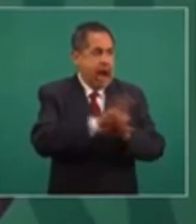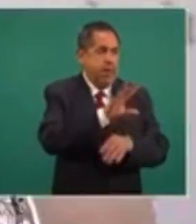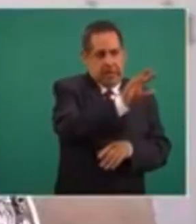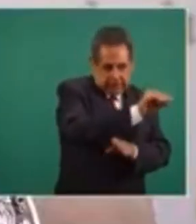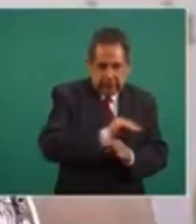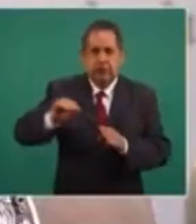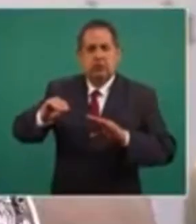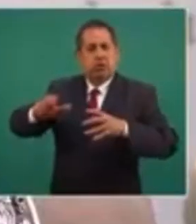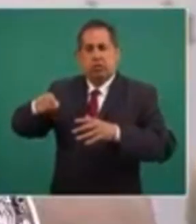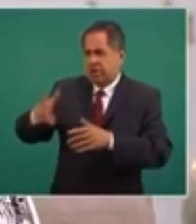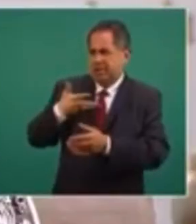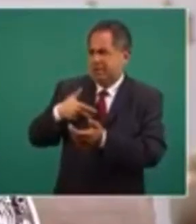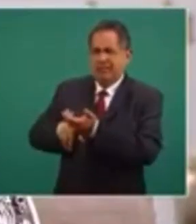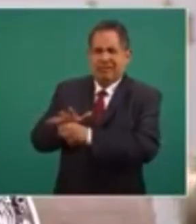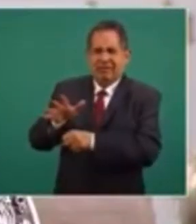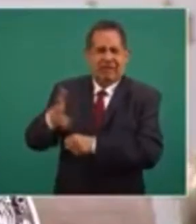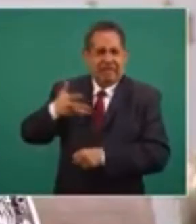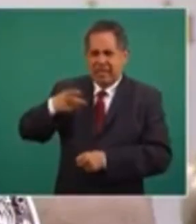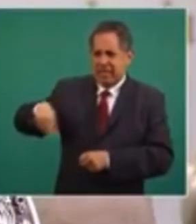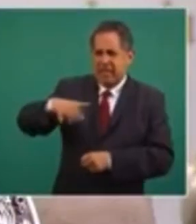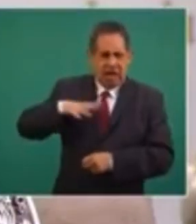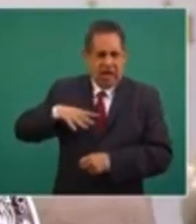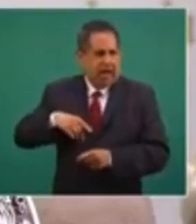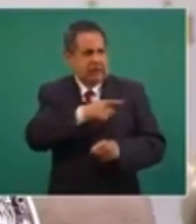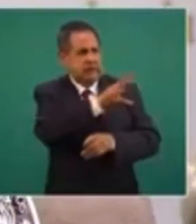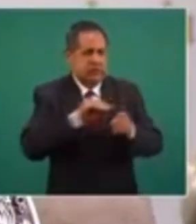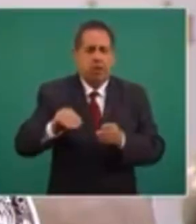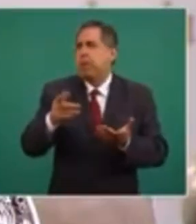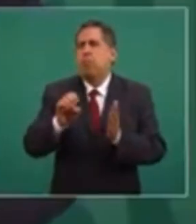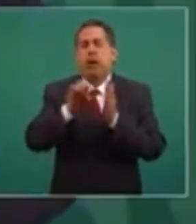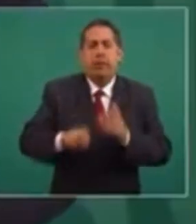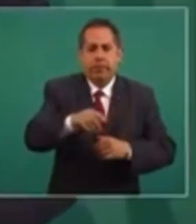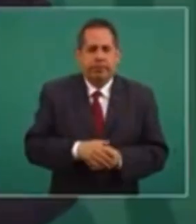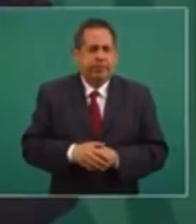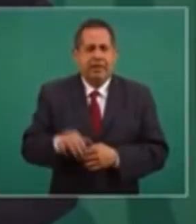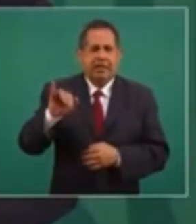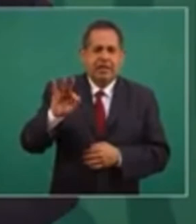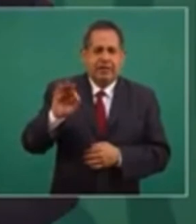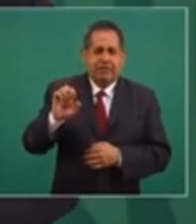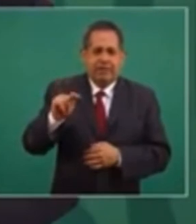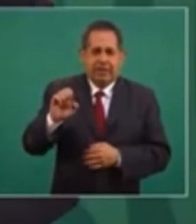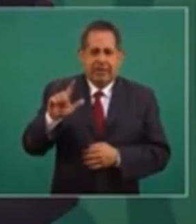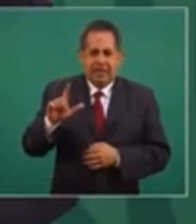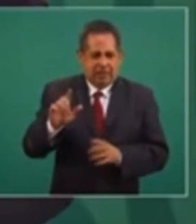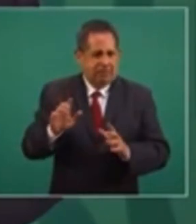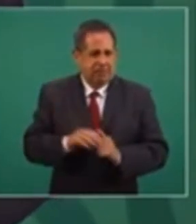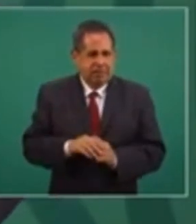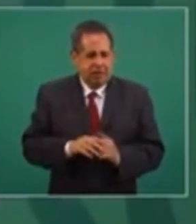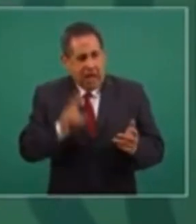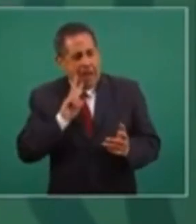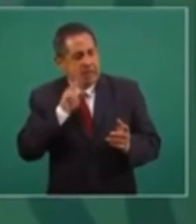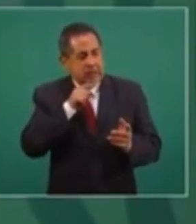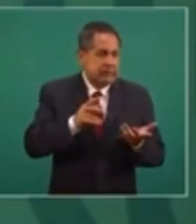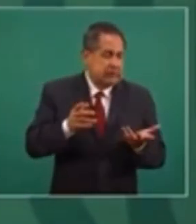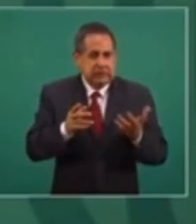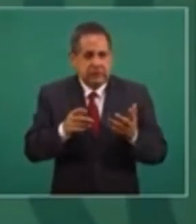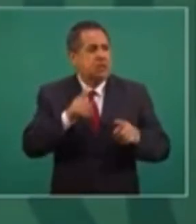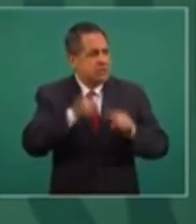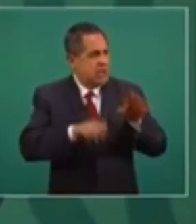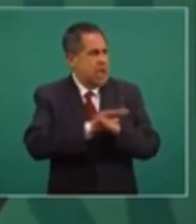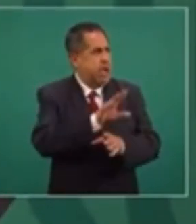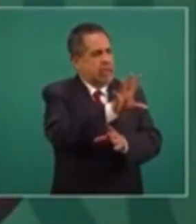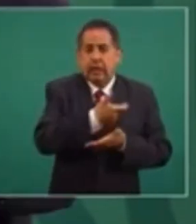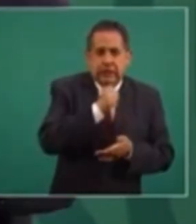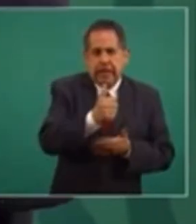de esos organismos a las dependencias existentes? Por ejemplo, el Ejecutivo. Si es posible, que regrese a